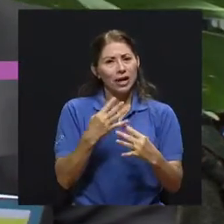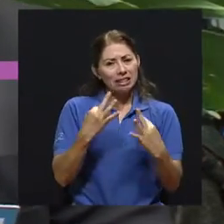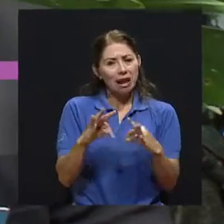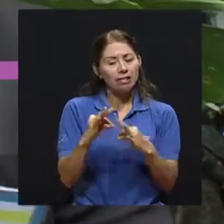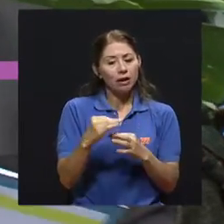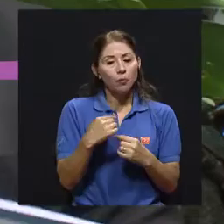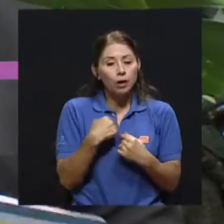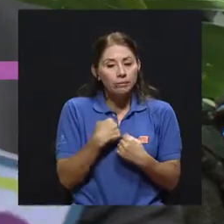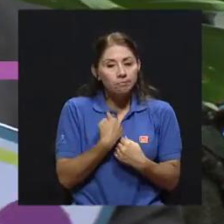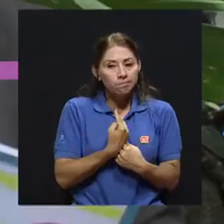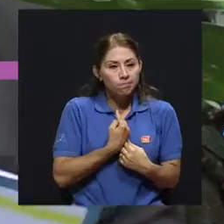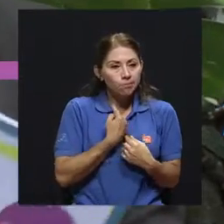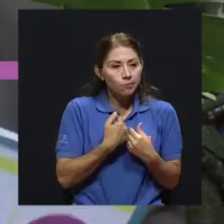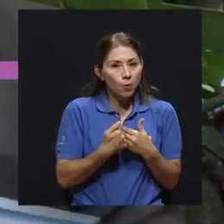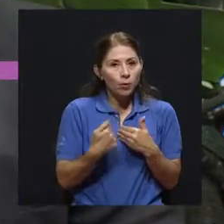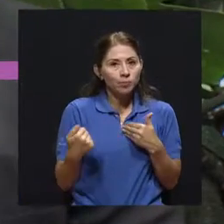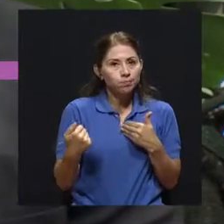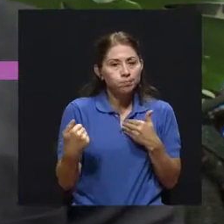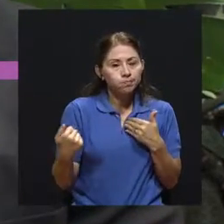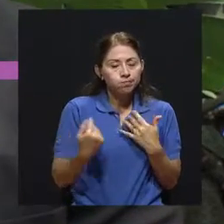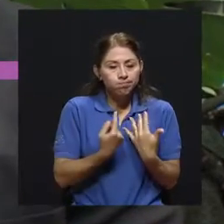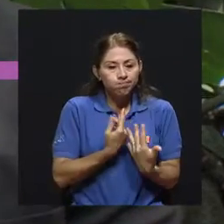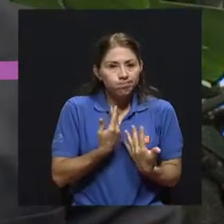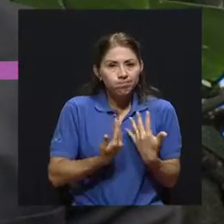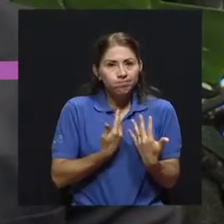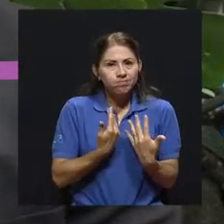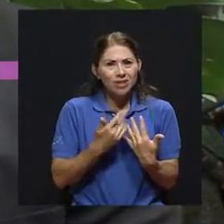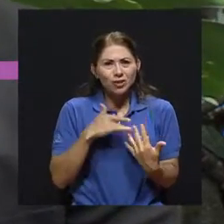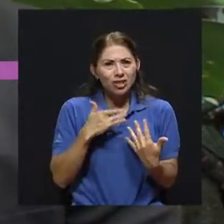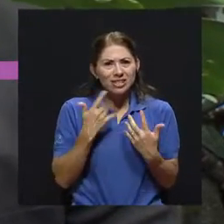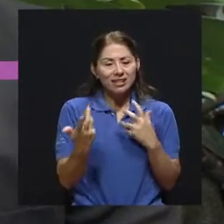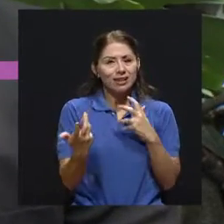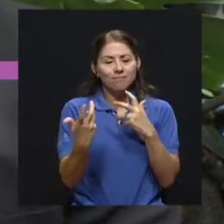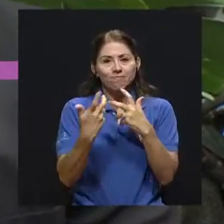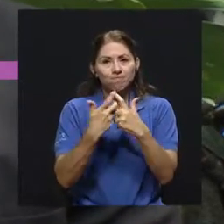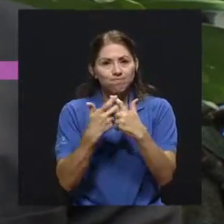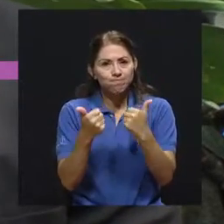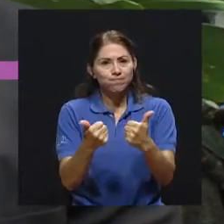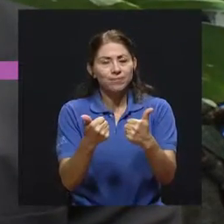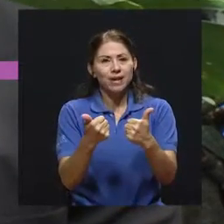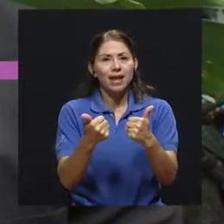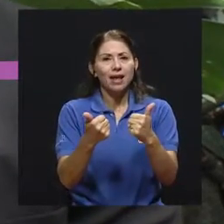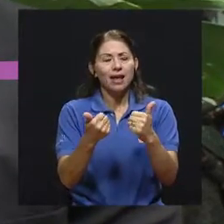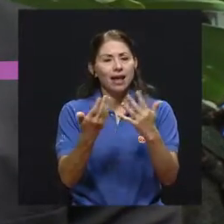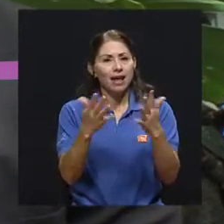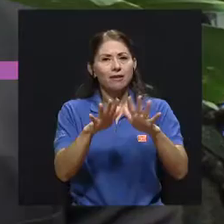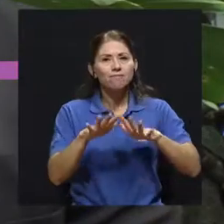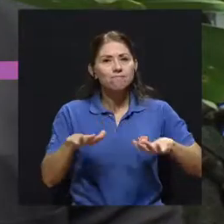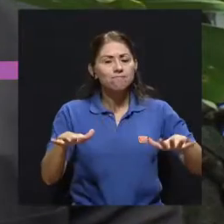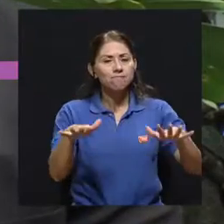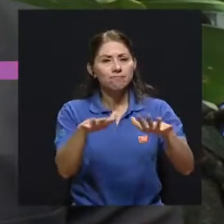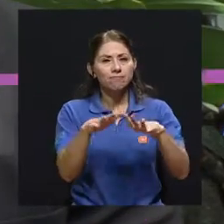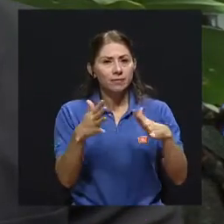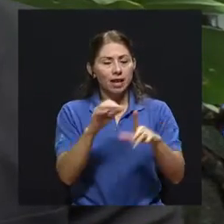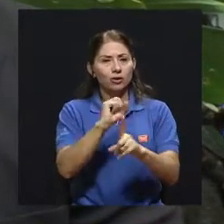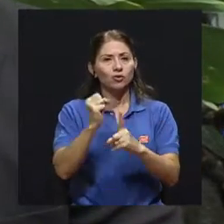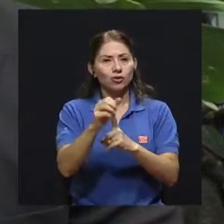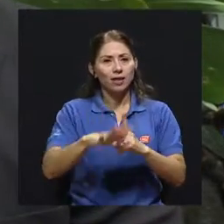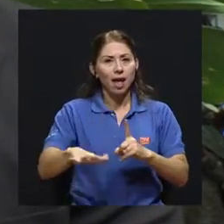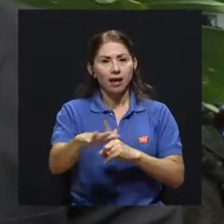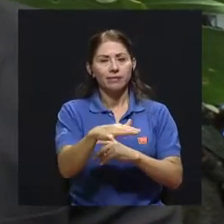autoaislarse, no sé, no encaja dentro de los parámetros que